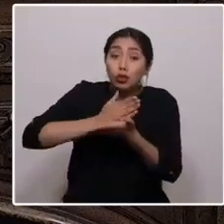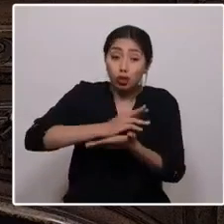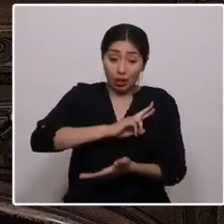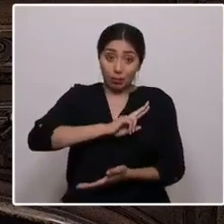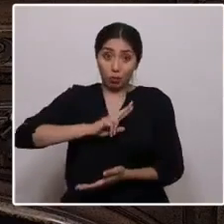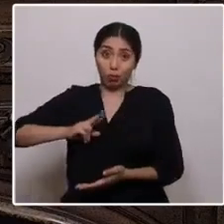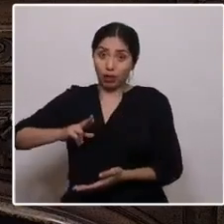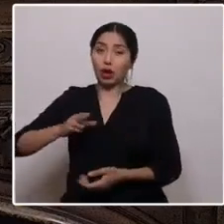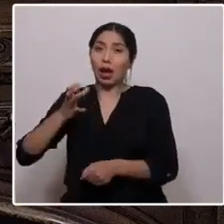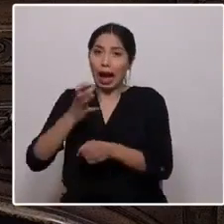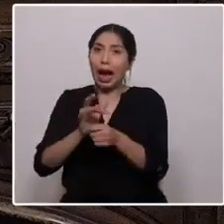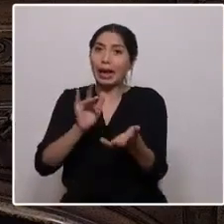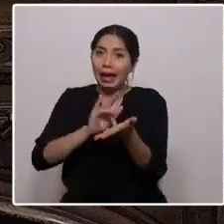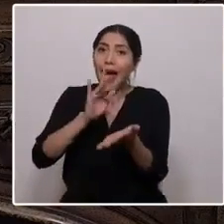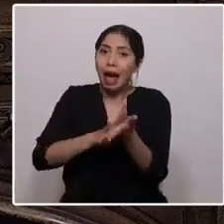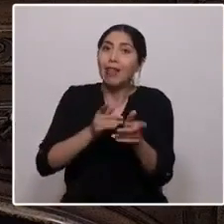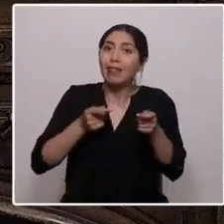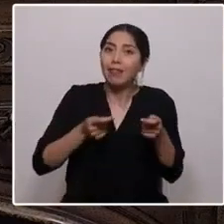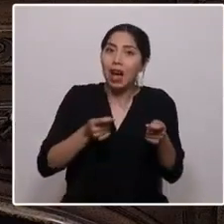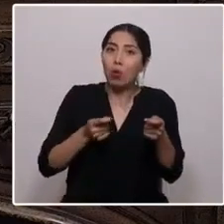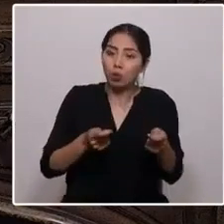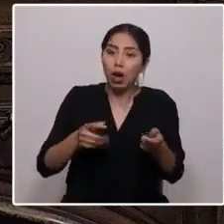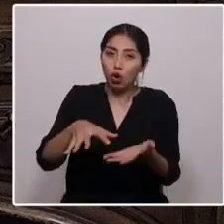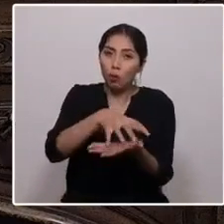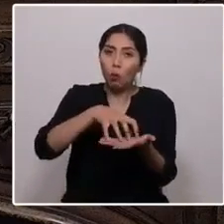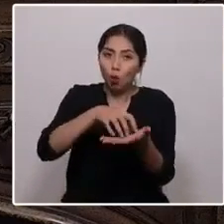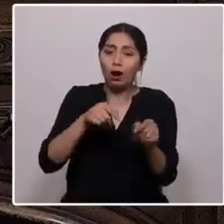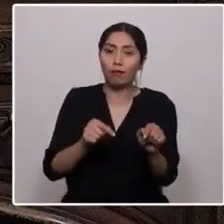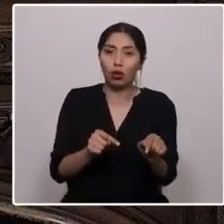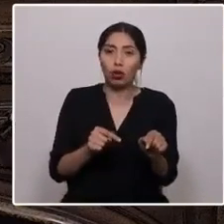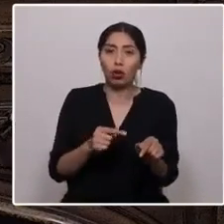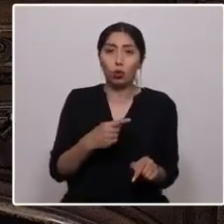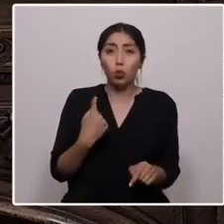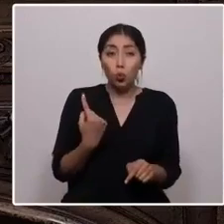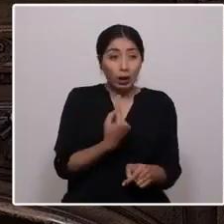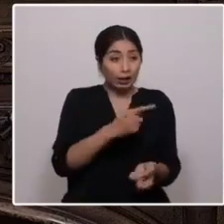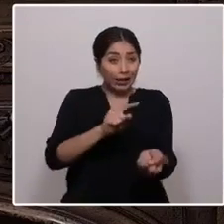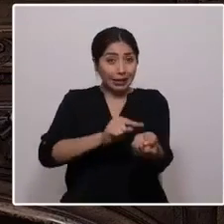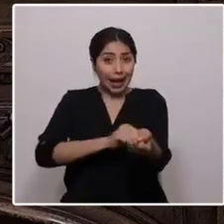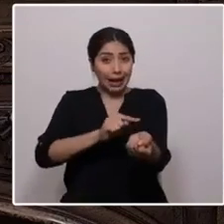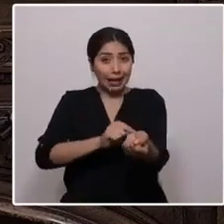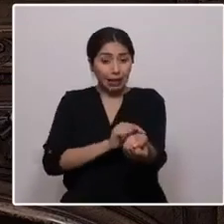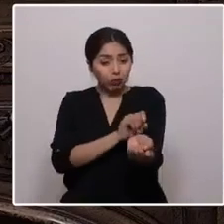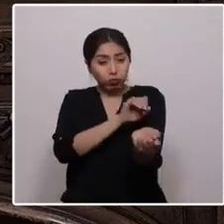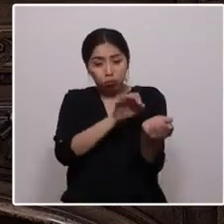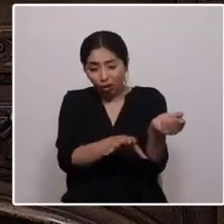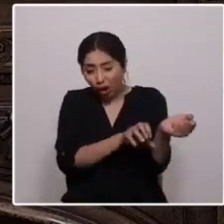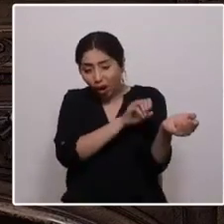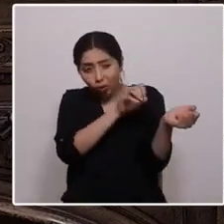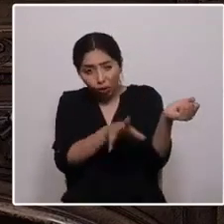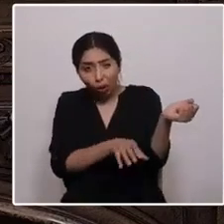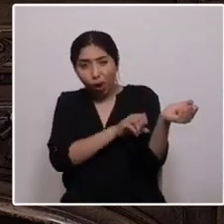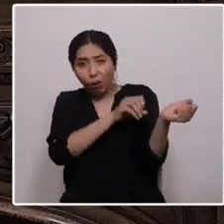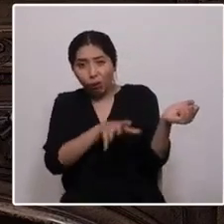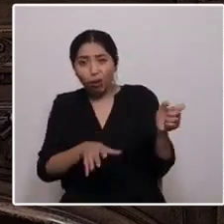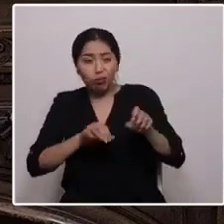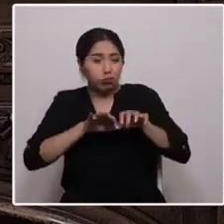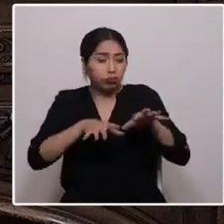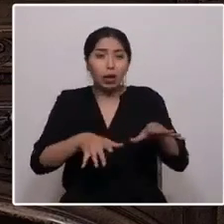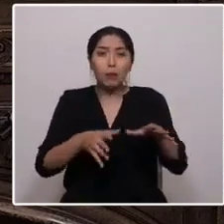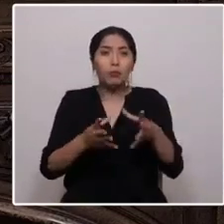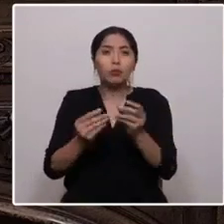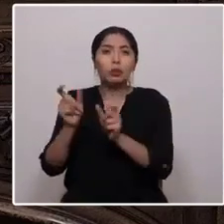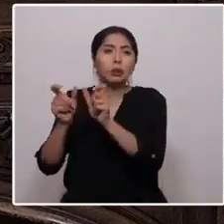naciones ancestrales. Nuestra sangre ha regado valles y cerros en diversas instancias que solo